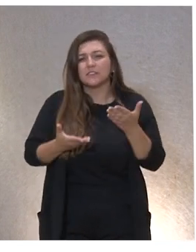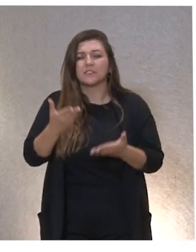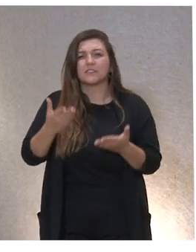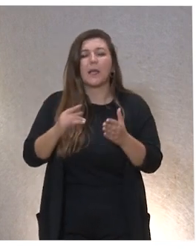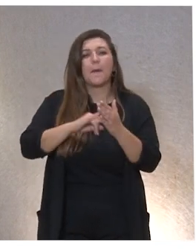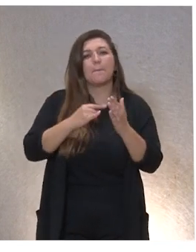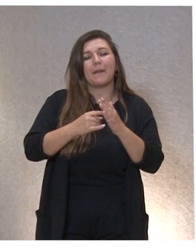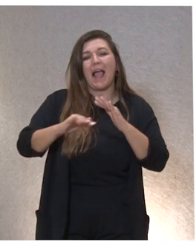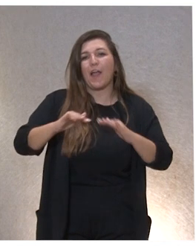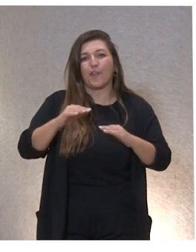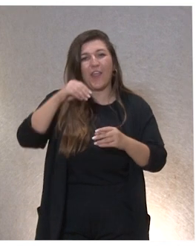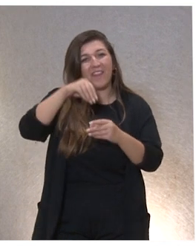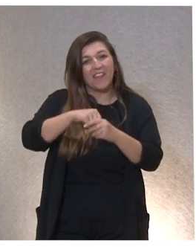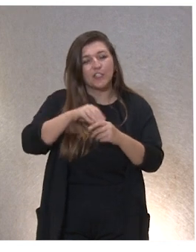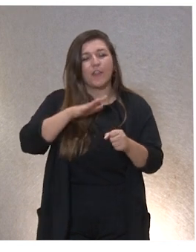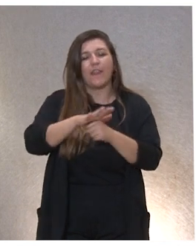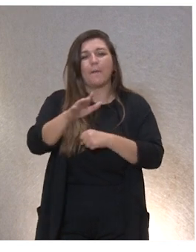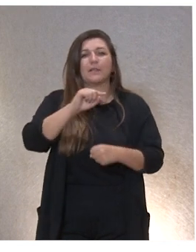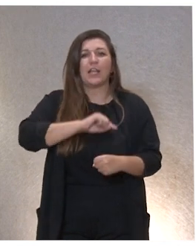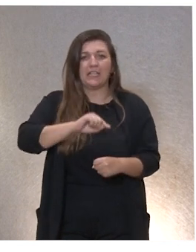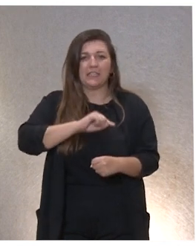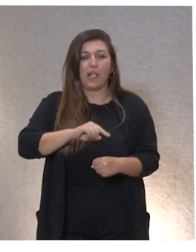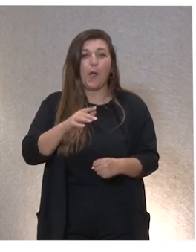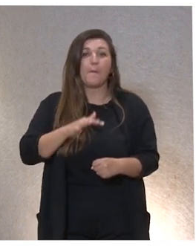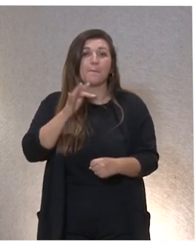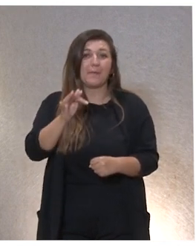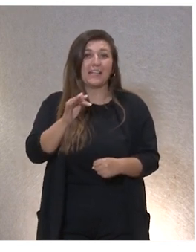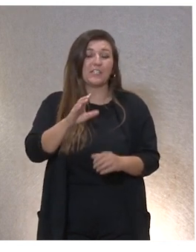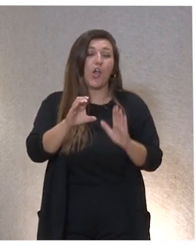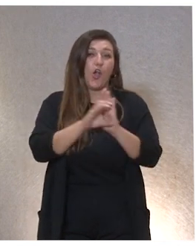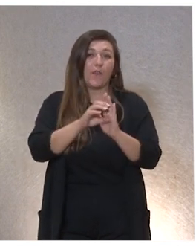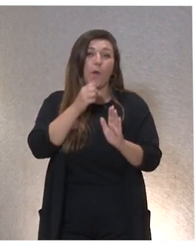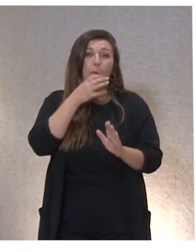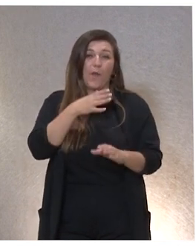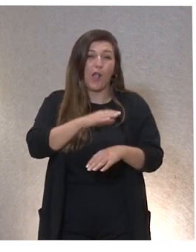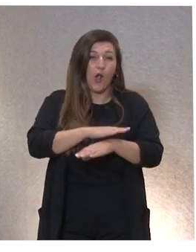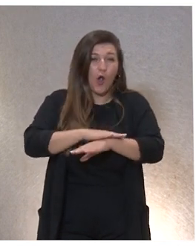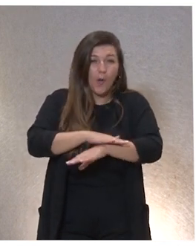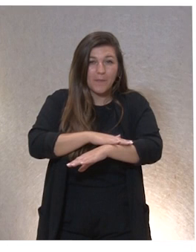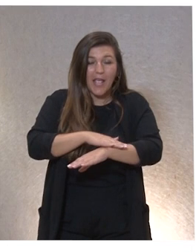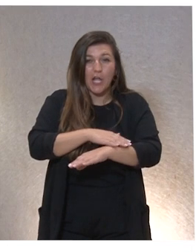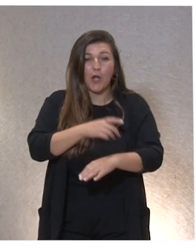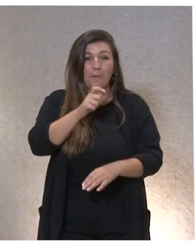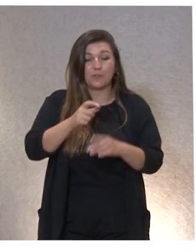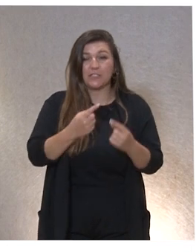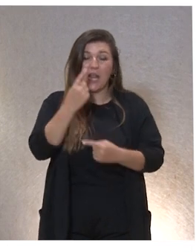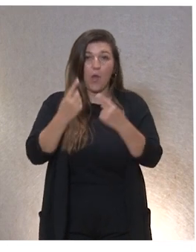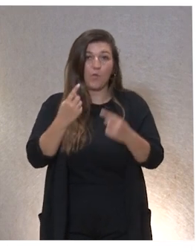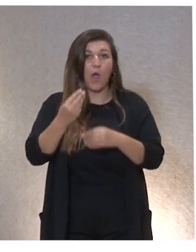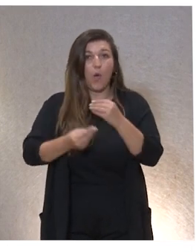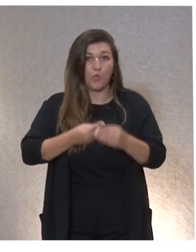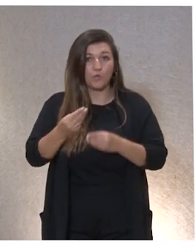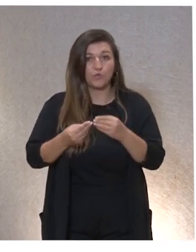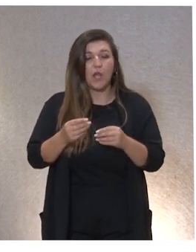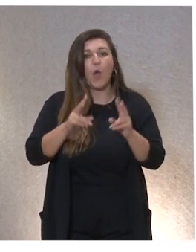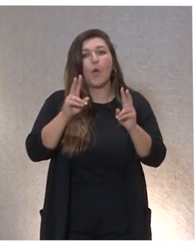en el ámbito ético ¿no? también estaría también el código de buen gobierno que algunas personas lo utilizan esta nueva